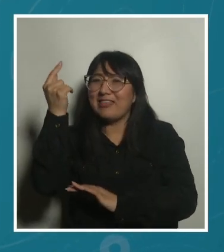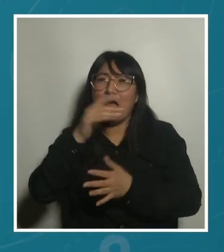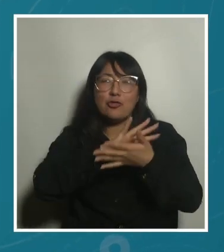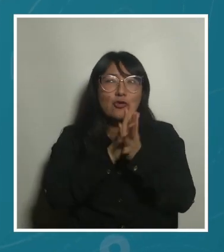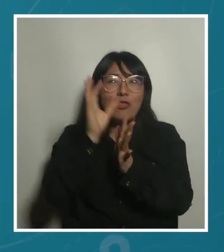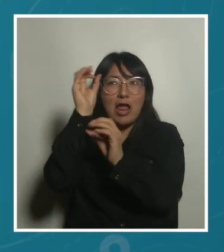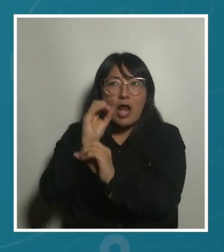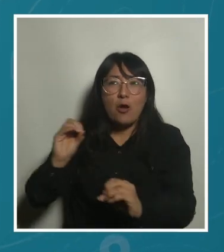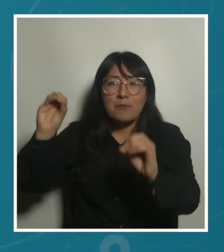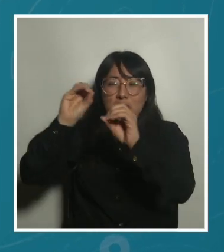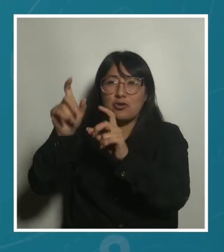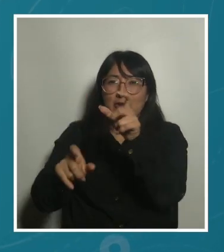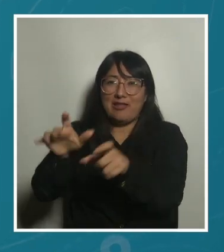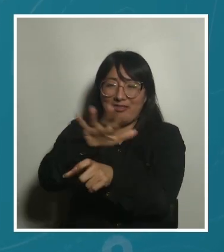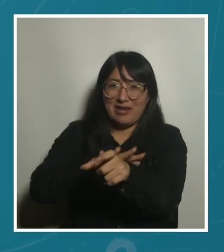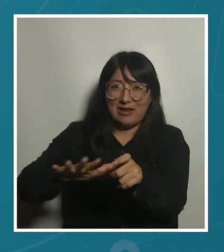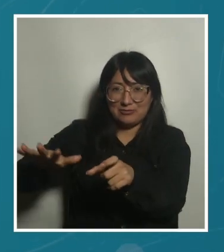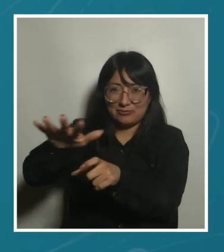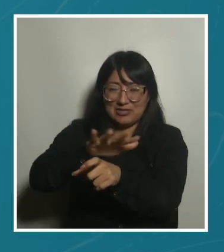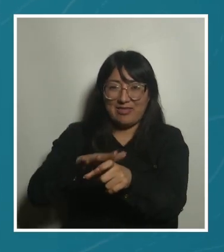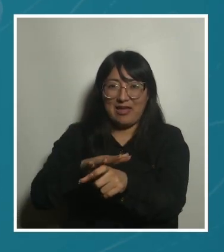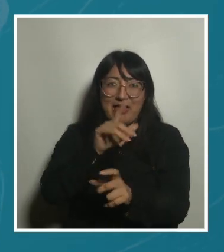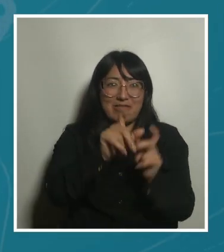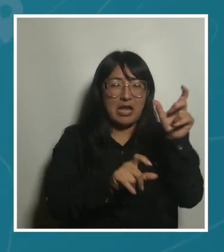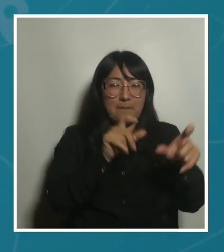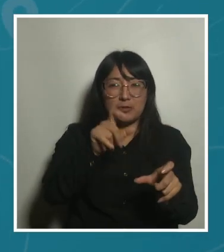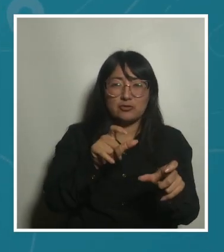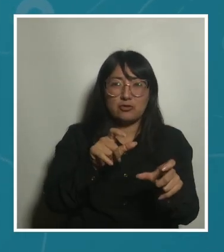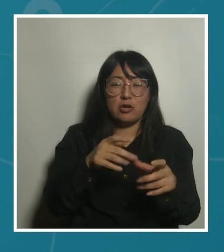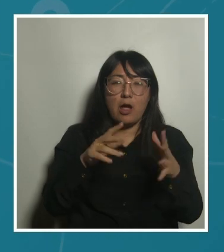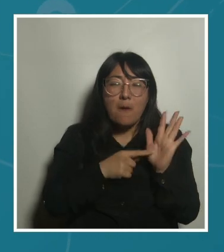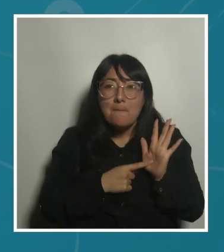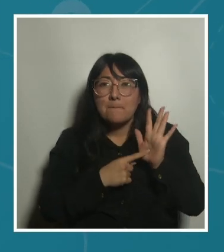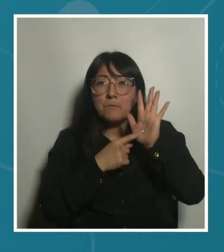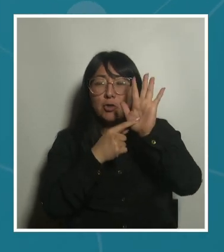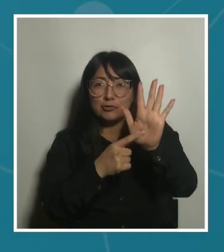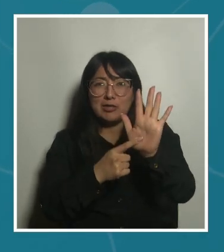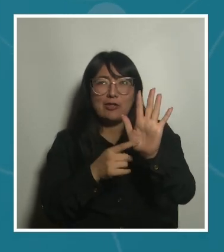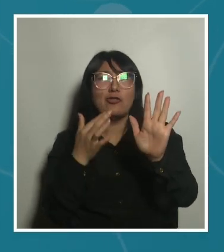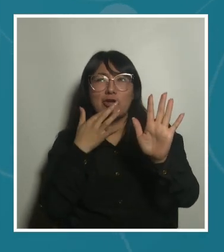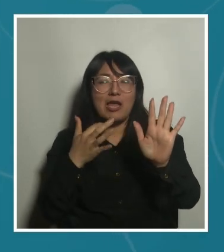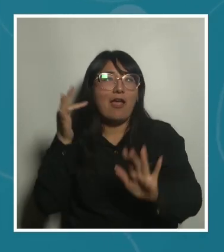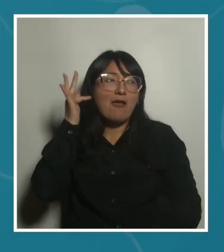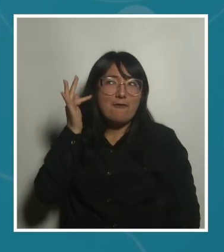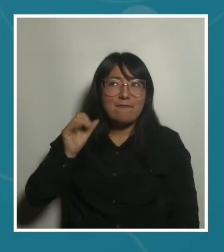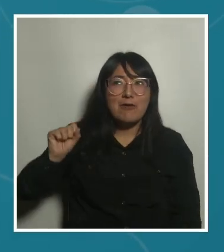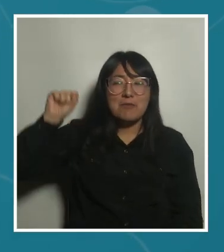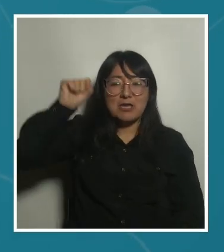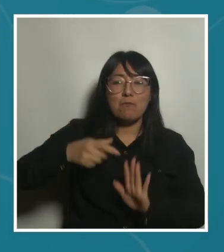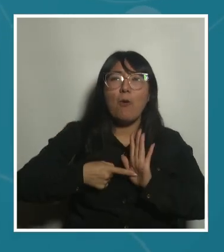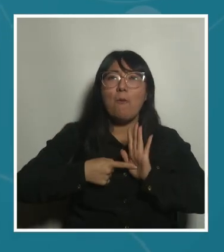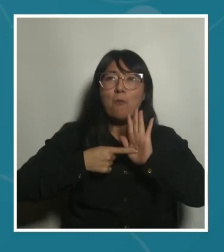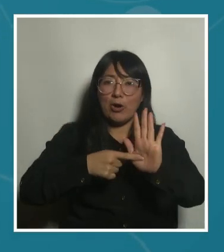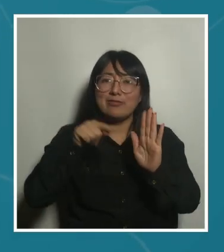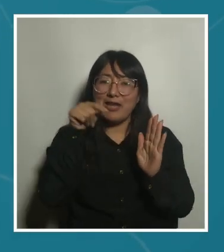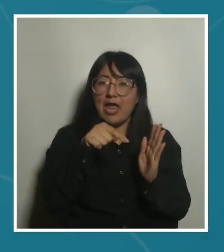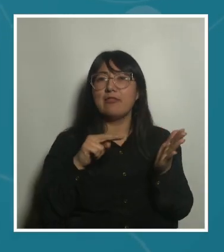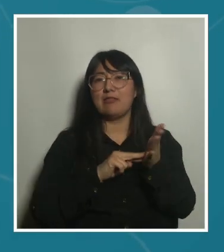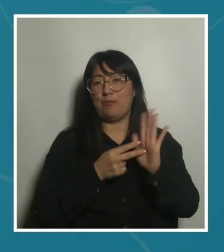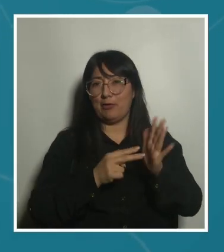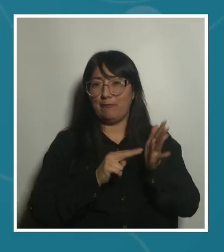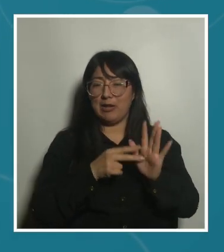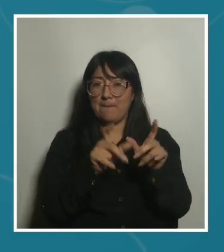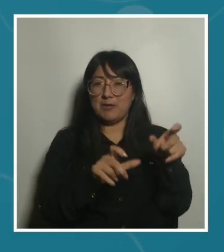reproducción social y los cuidados, visibilizando que ha sido el feminismo quien ha problematizado el concepto de reproducción